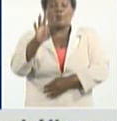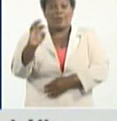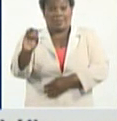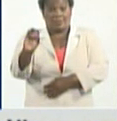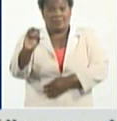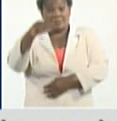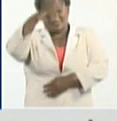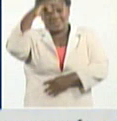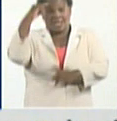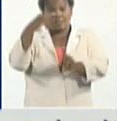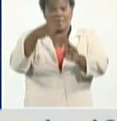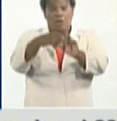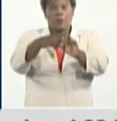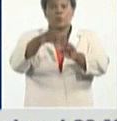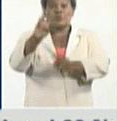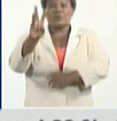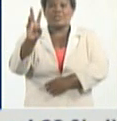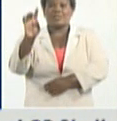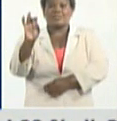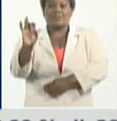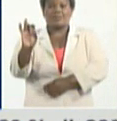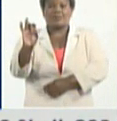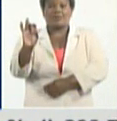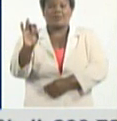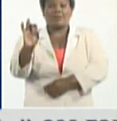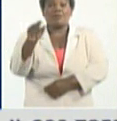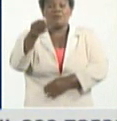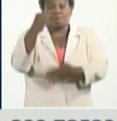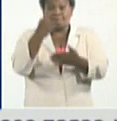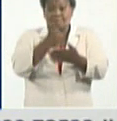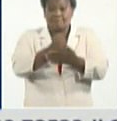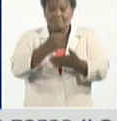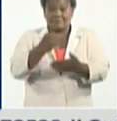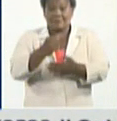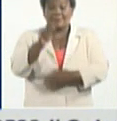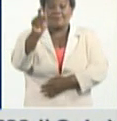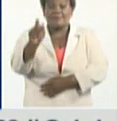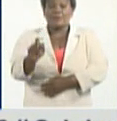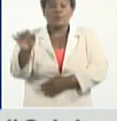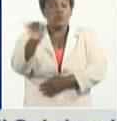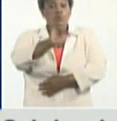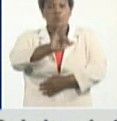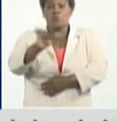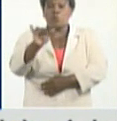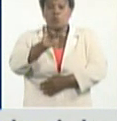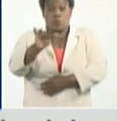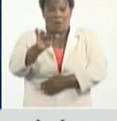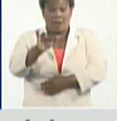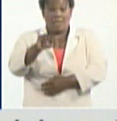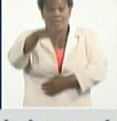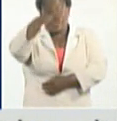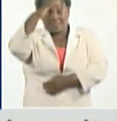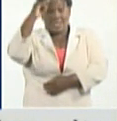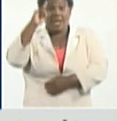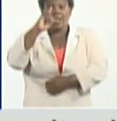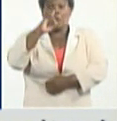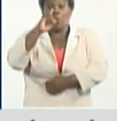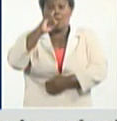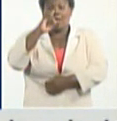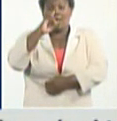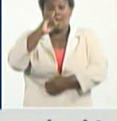Cruz del Gnote 37, y se diagnostican pacientes también en San Nicolás de Bari,